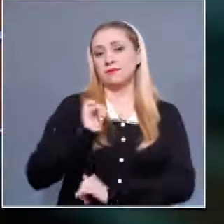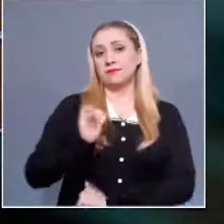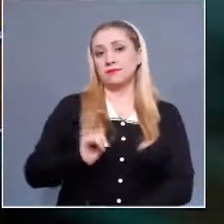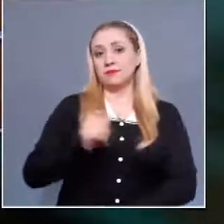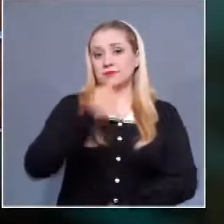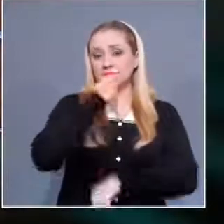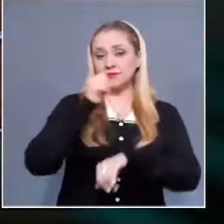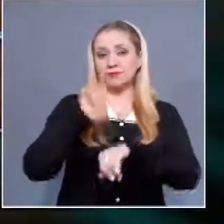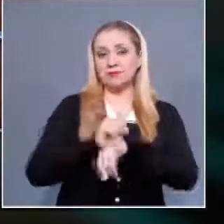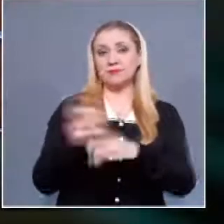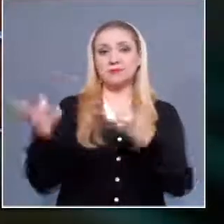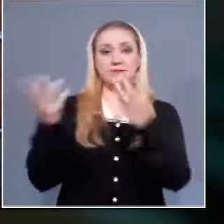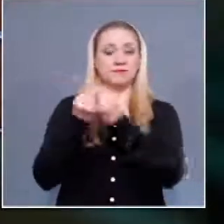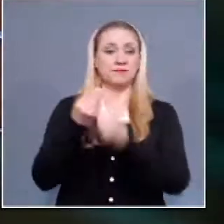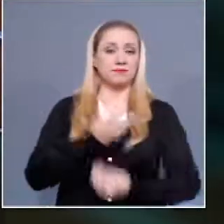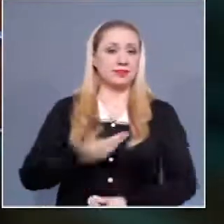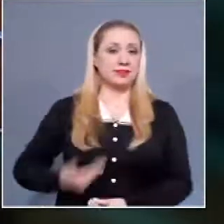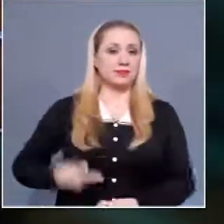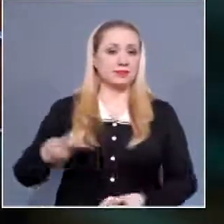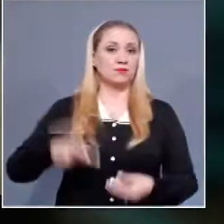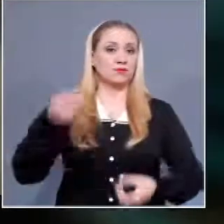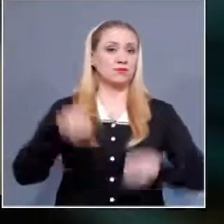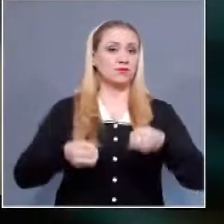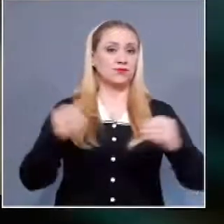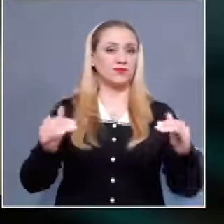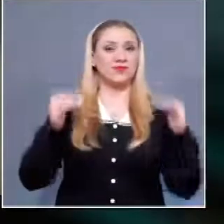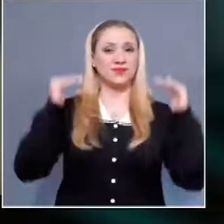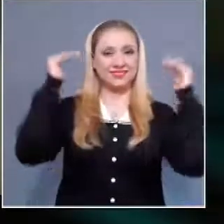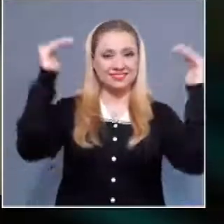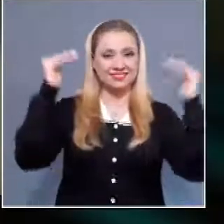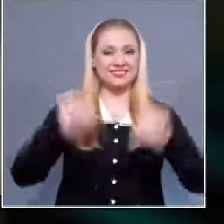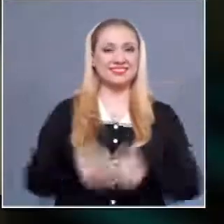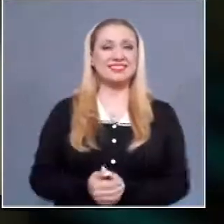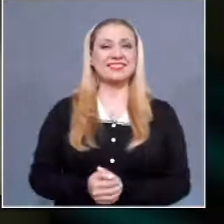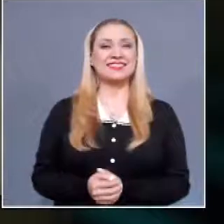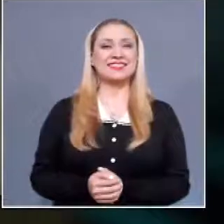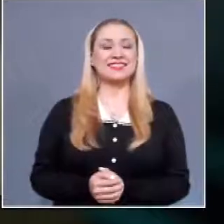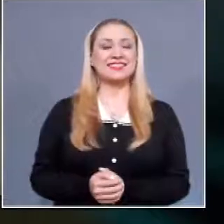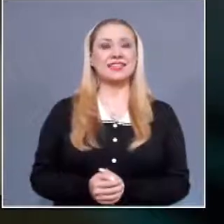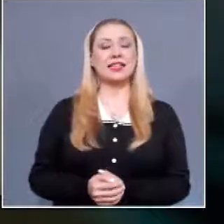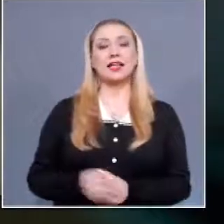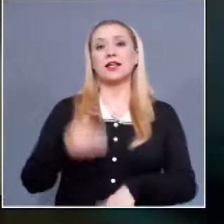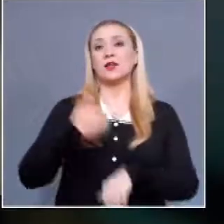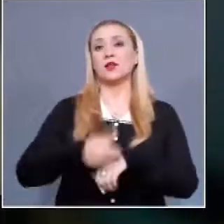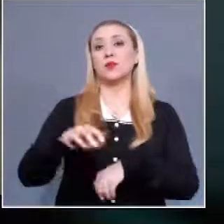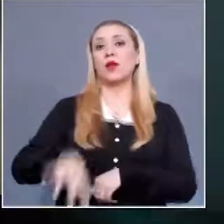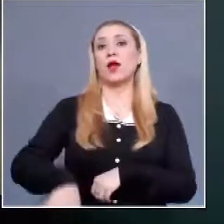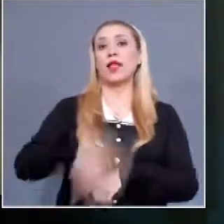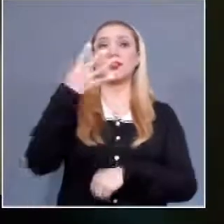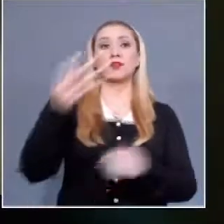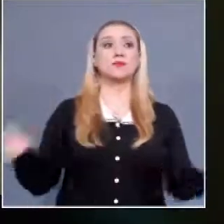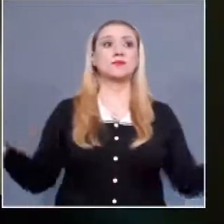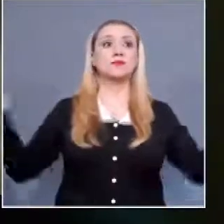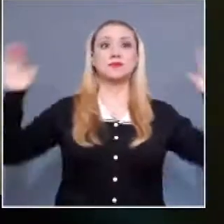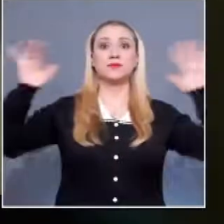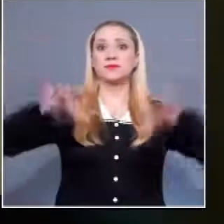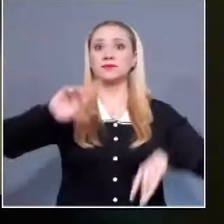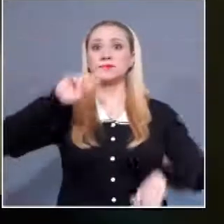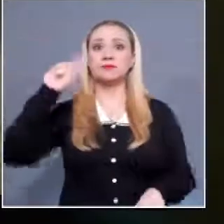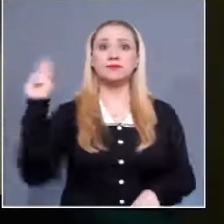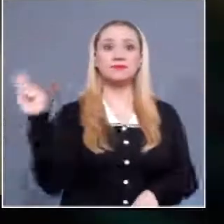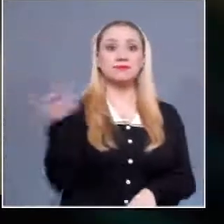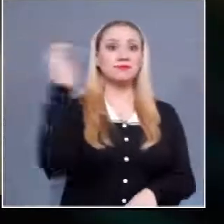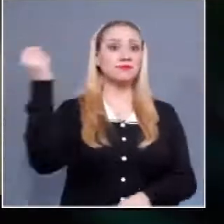Suprema Corte de Justicia de la Nación. En el décimo cuarto encuentro universitario con el Poder Judicial de la Federación,